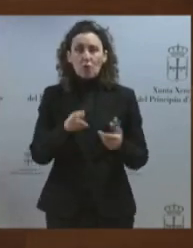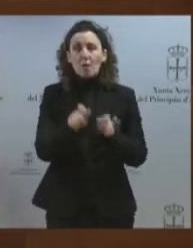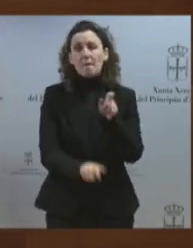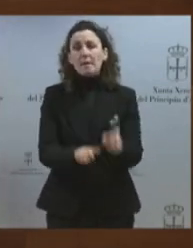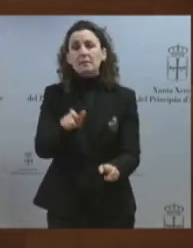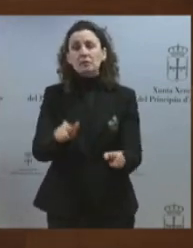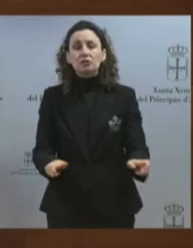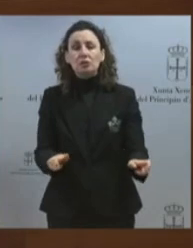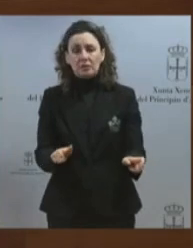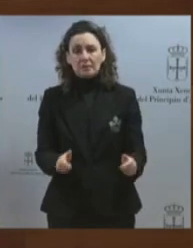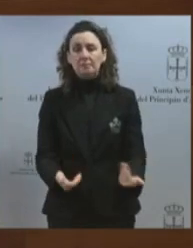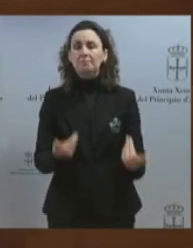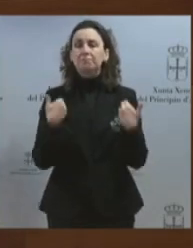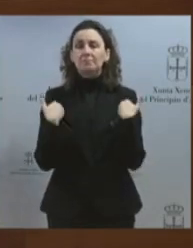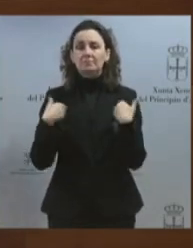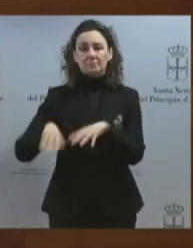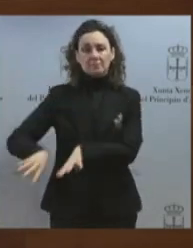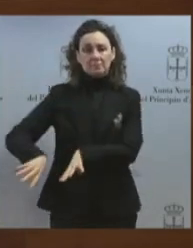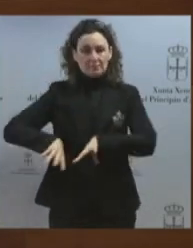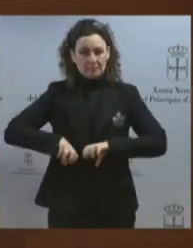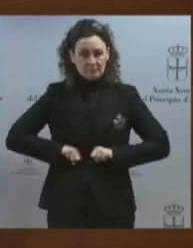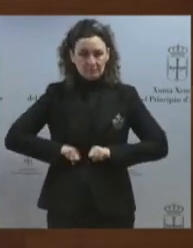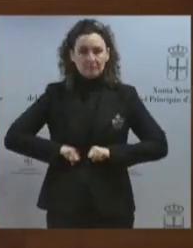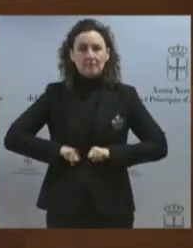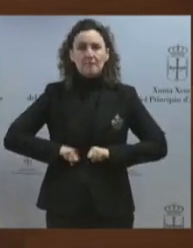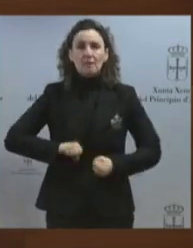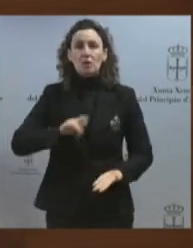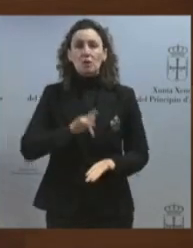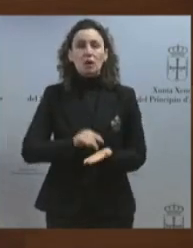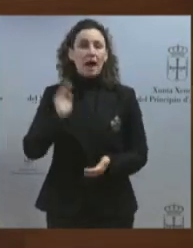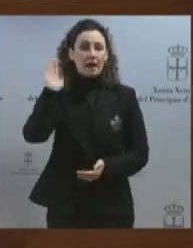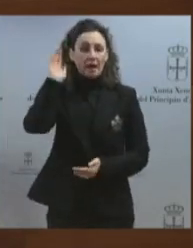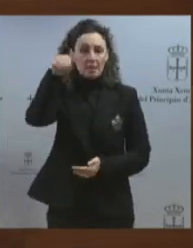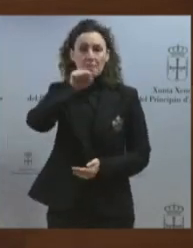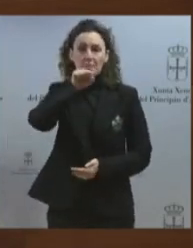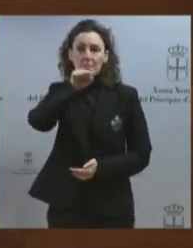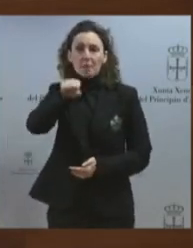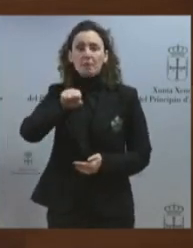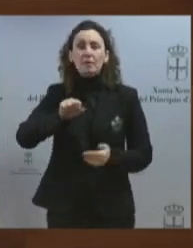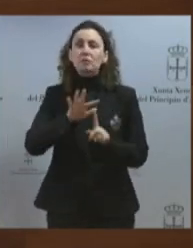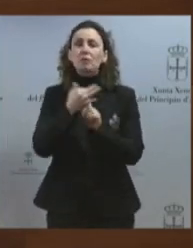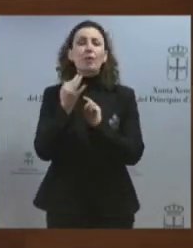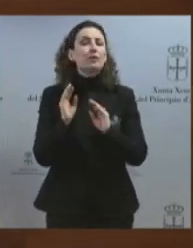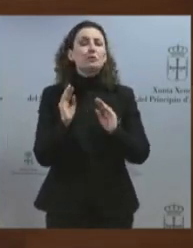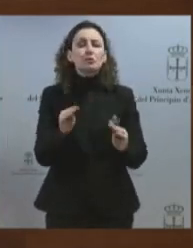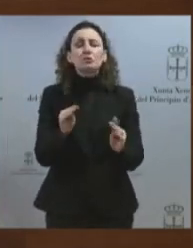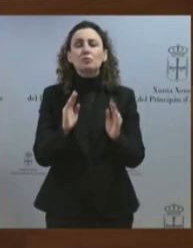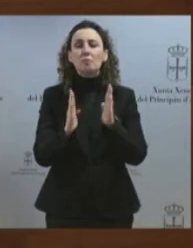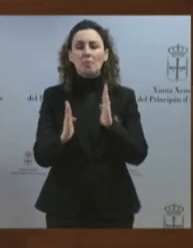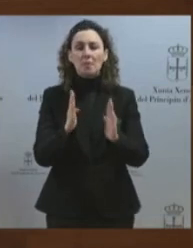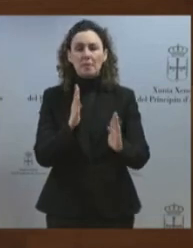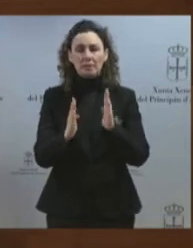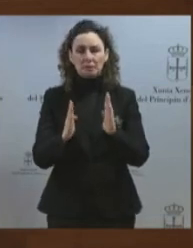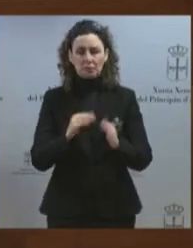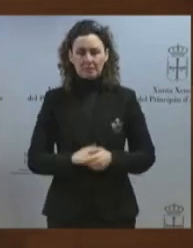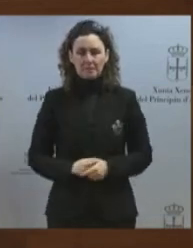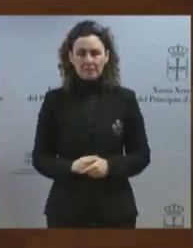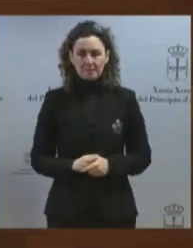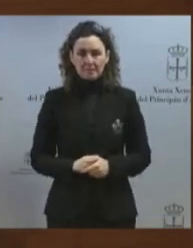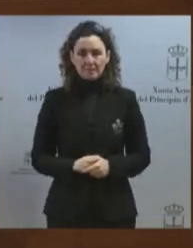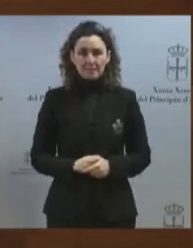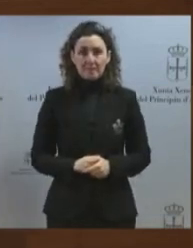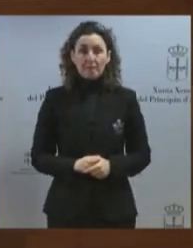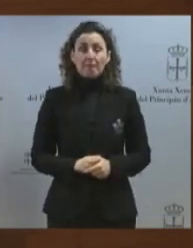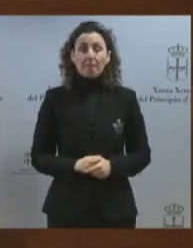de alcaldes republicanos y de su situación en aquellos momentos. Unos habían sido fusilados, ahí